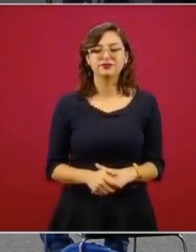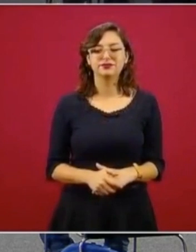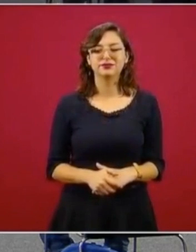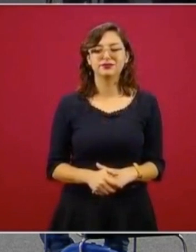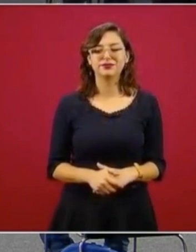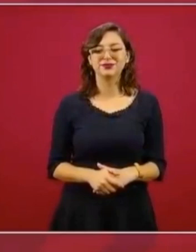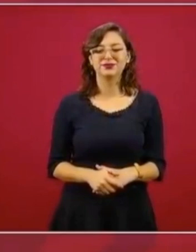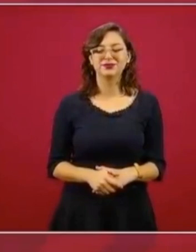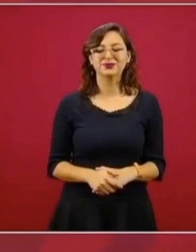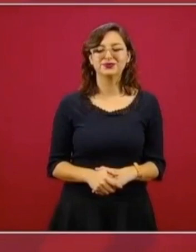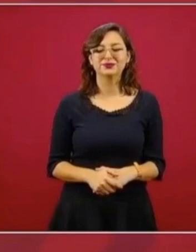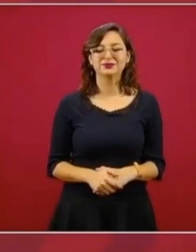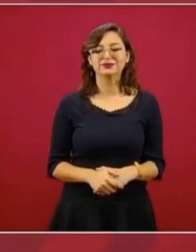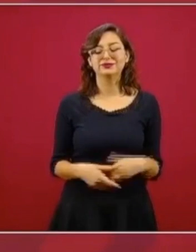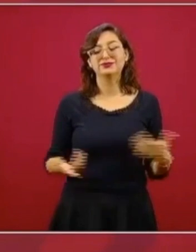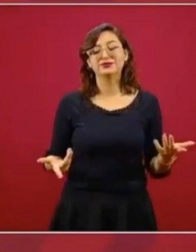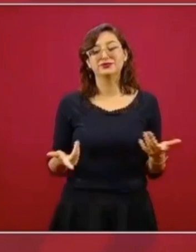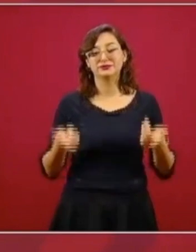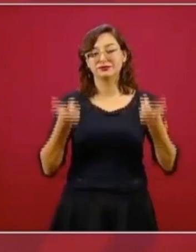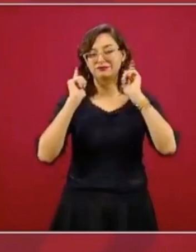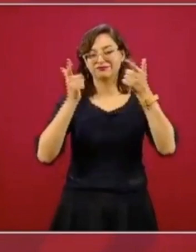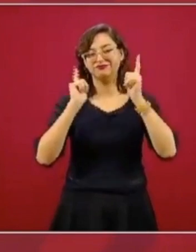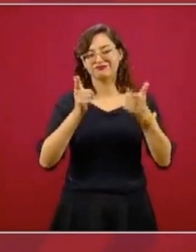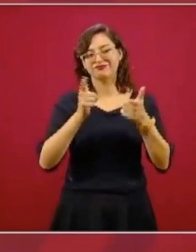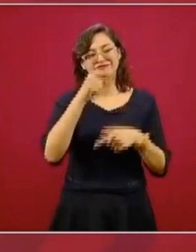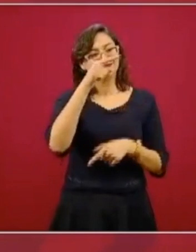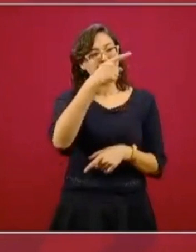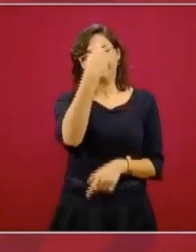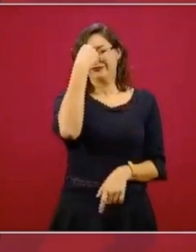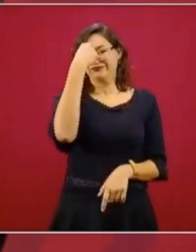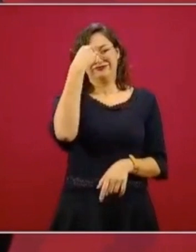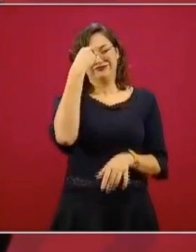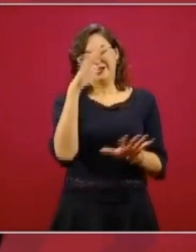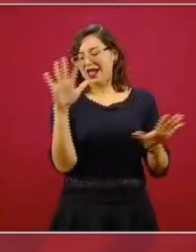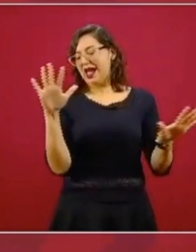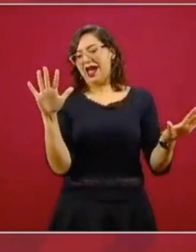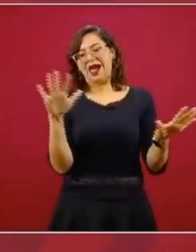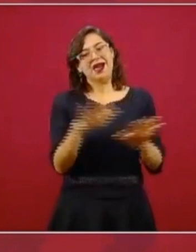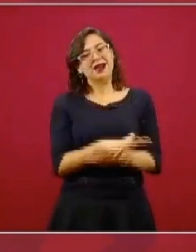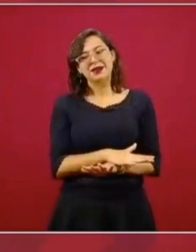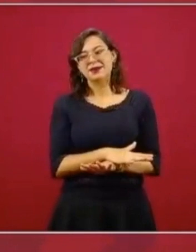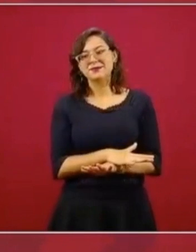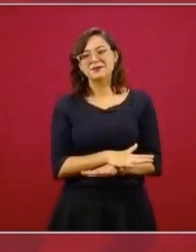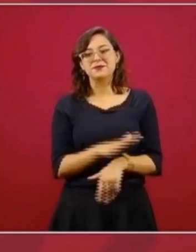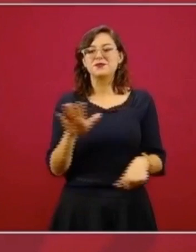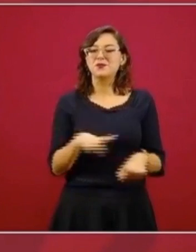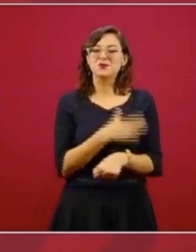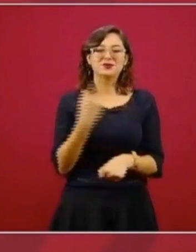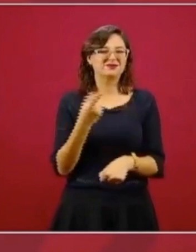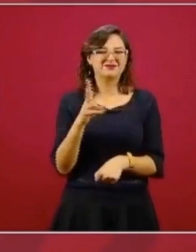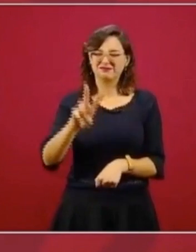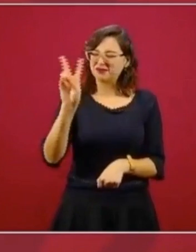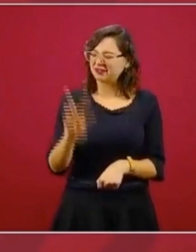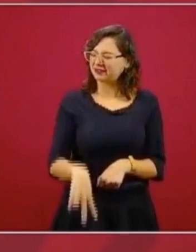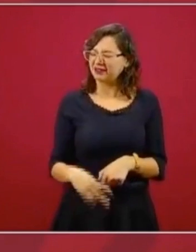cambien de parecer, porque la verdad es diario,